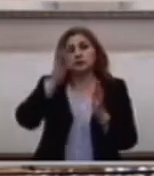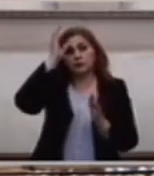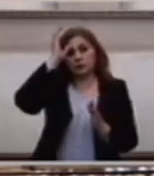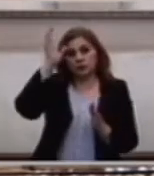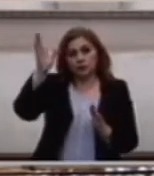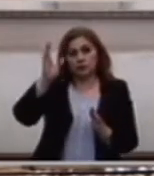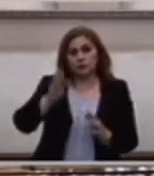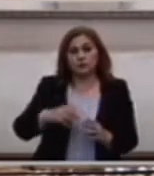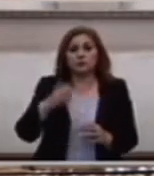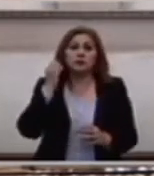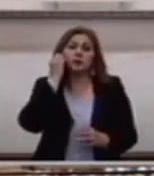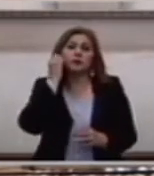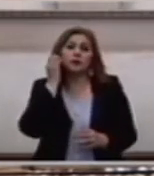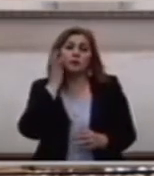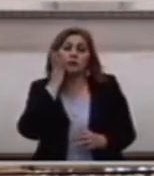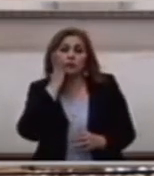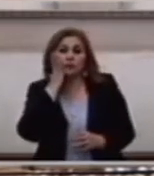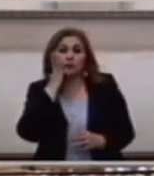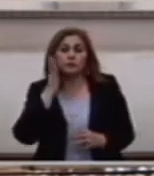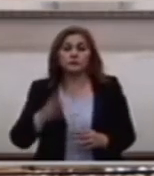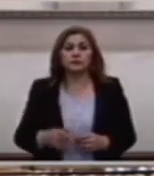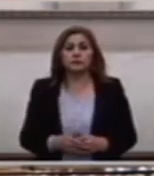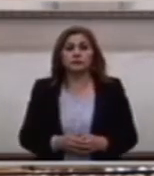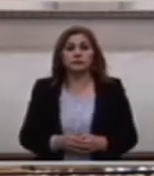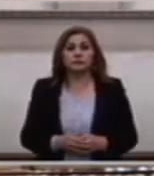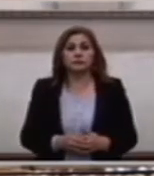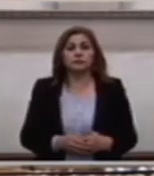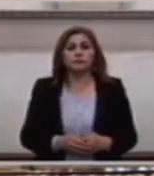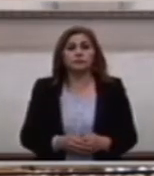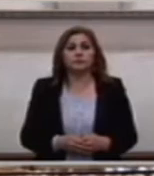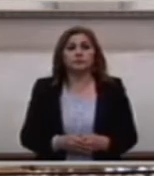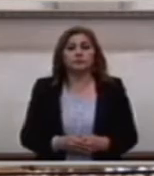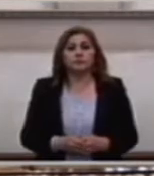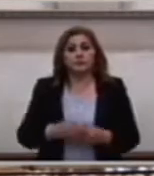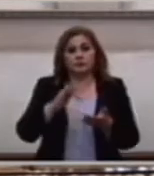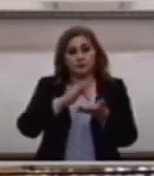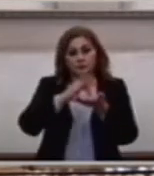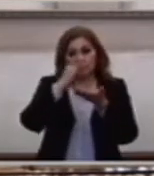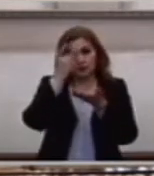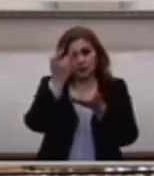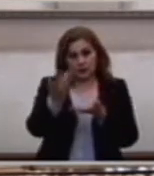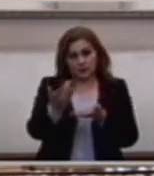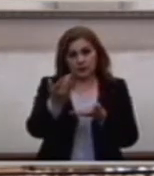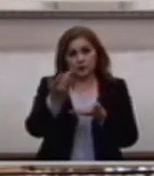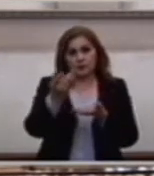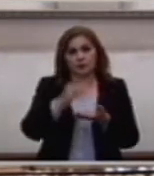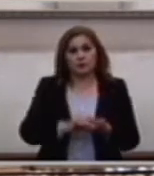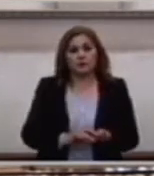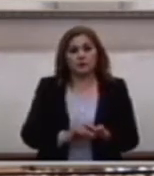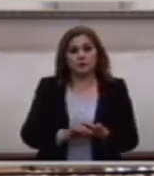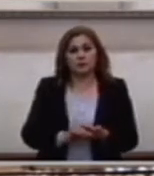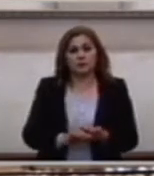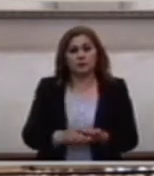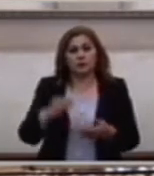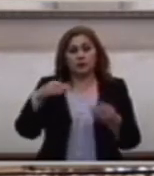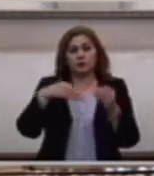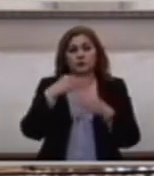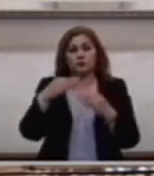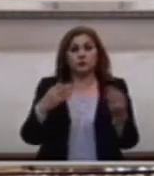través de la confirmación Quiero agradecer la presencia